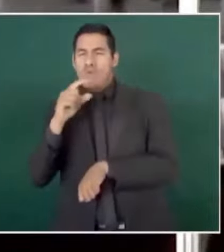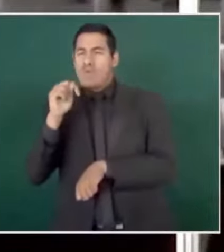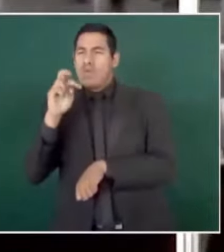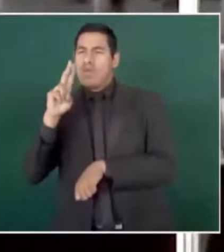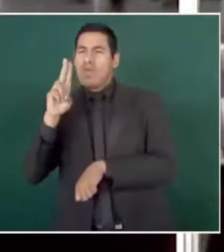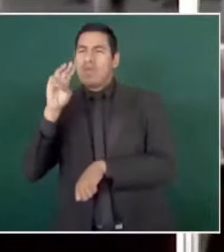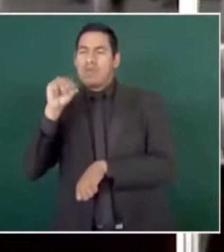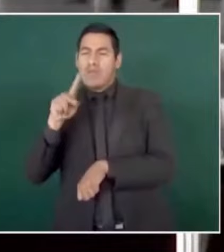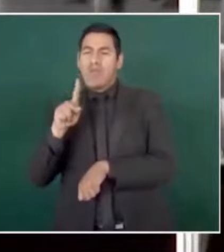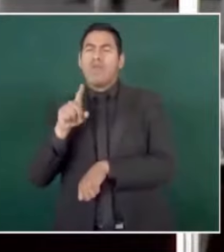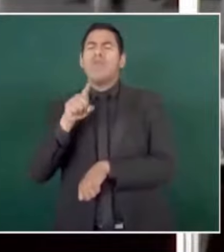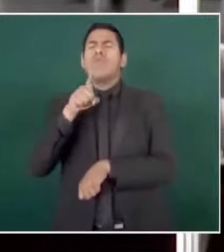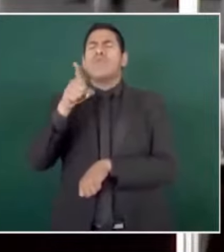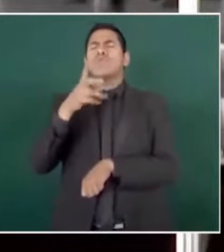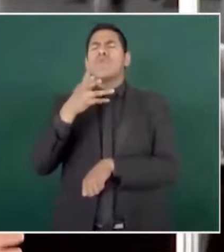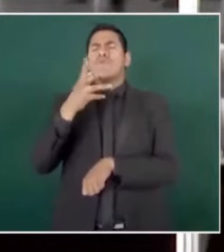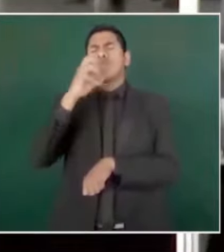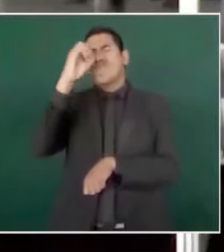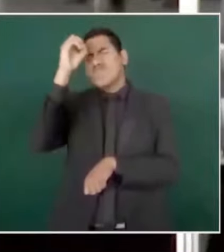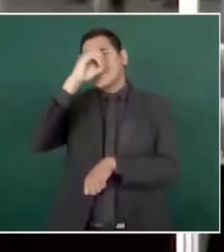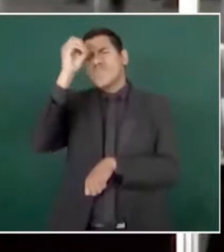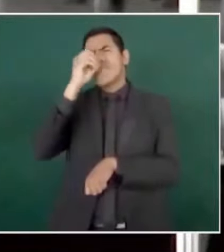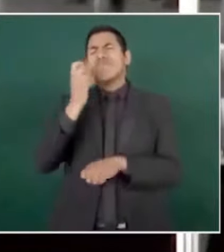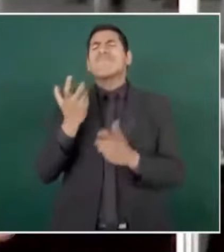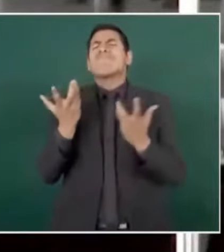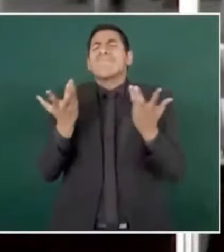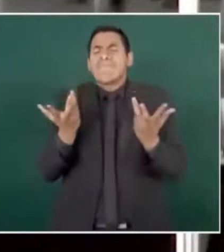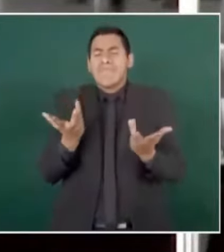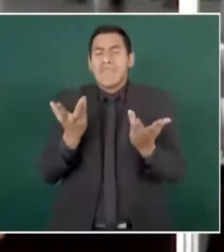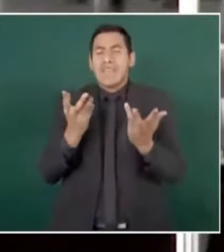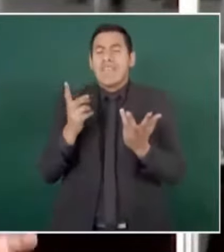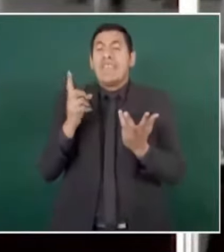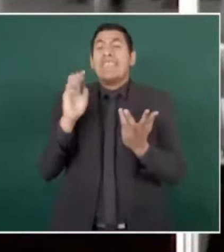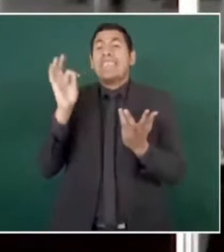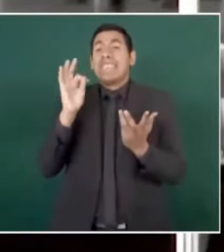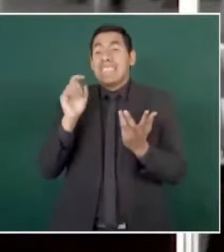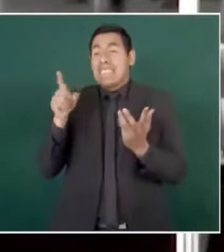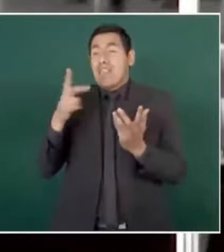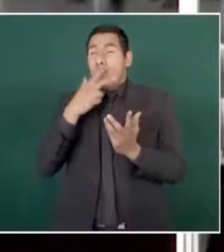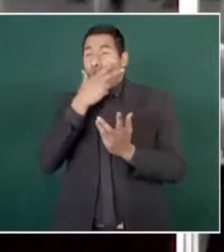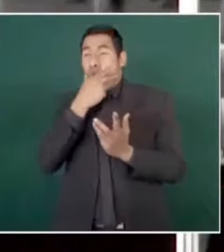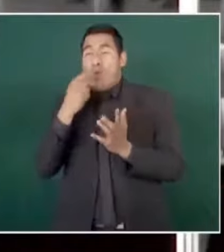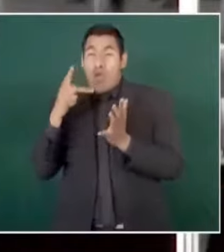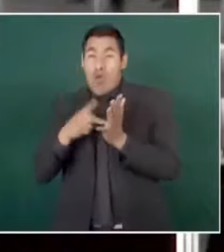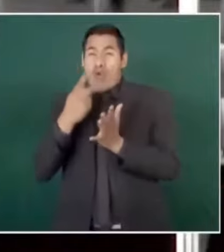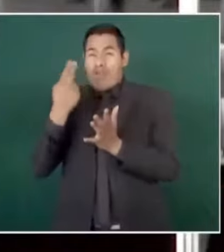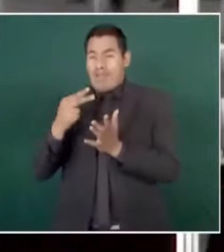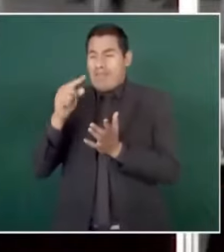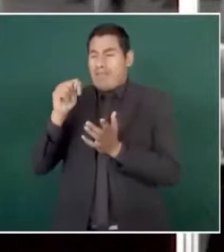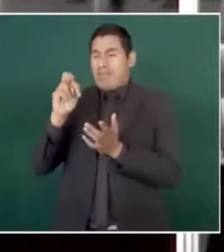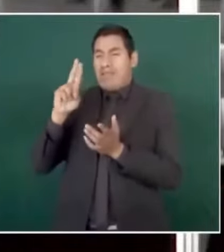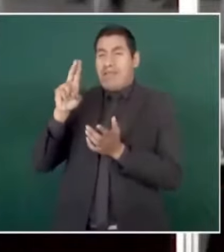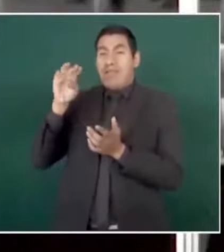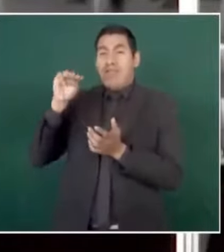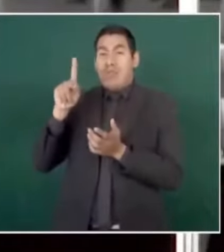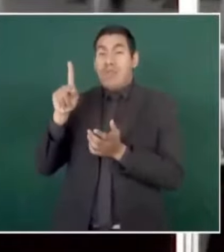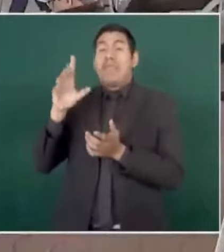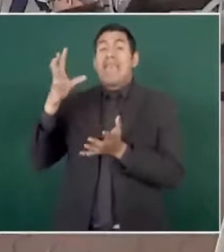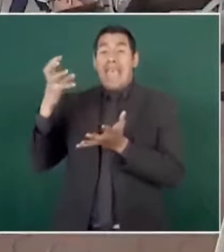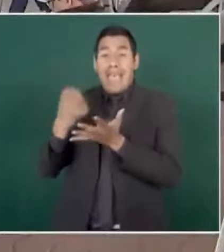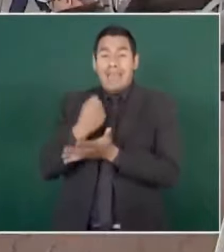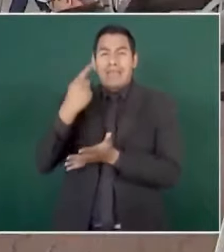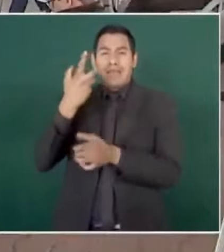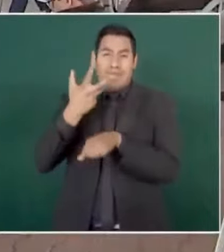pues cuál es la opinión que usted le merece que Donald Trump nuevamente pueda ser presidente de Estados Unidos.